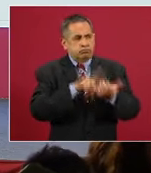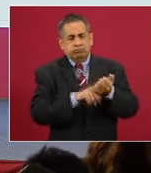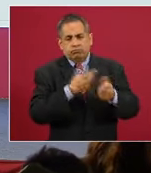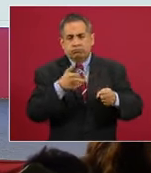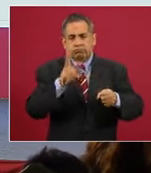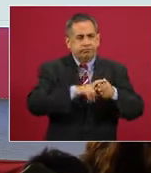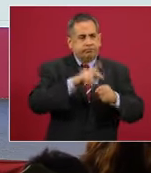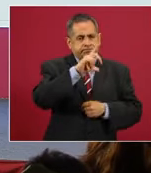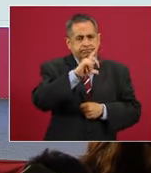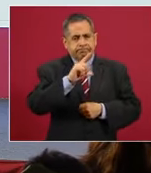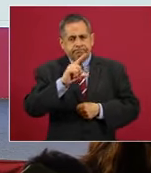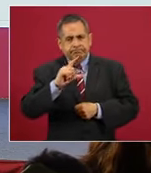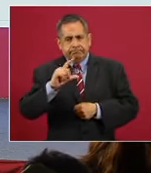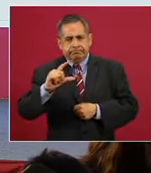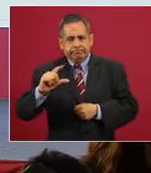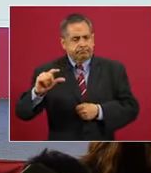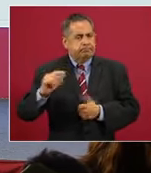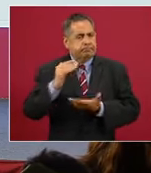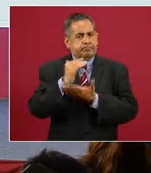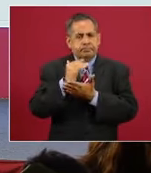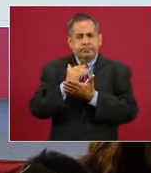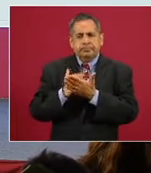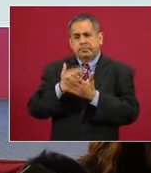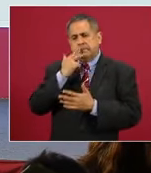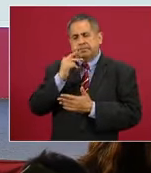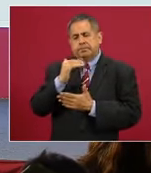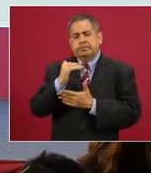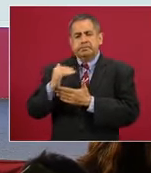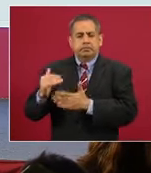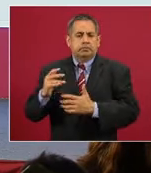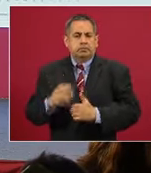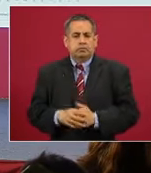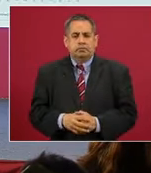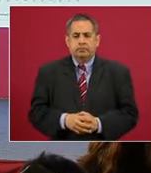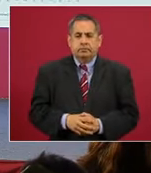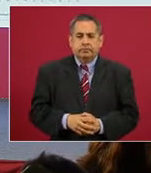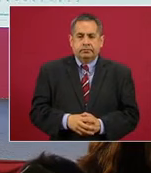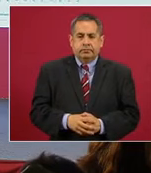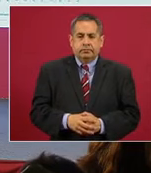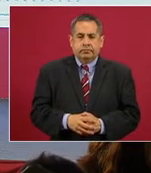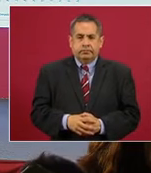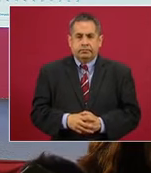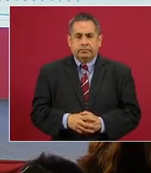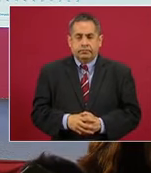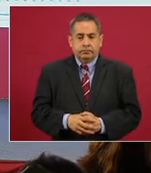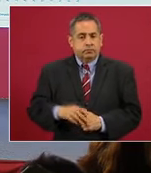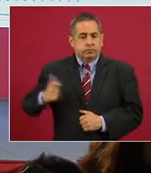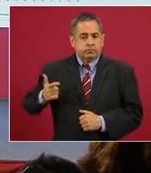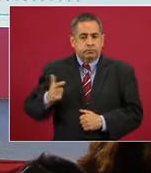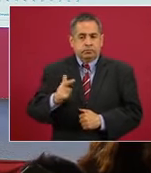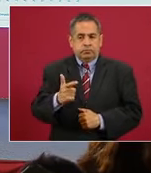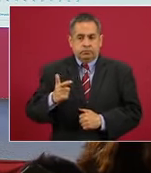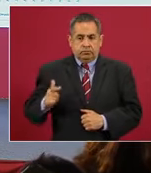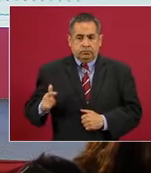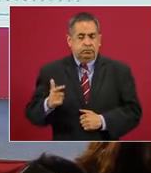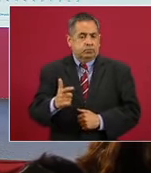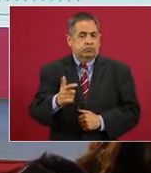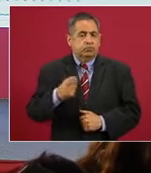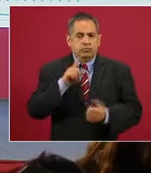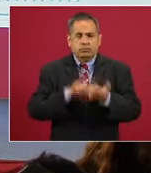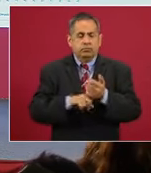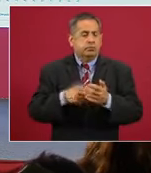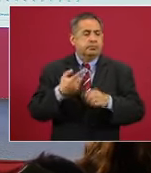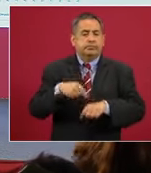mayo empezó lenta, pero sostenidamente en la reducción. La siguiente. Guanajuato llegó a punto máximo en la semana